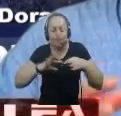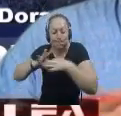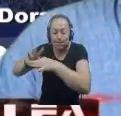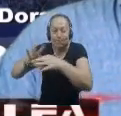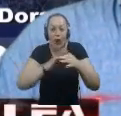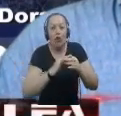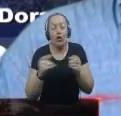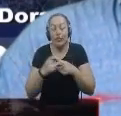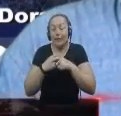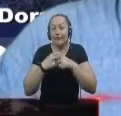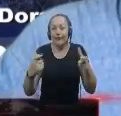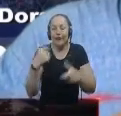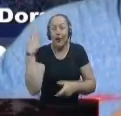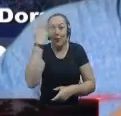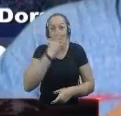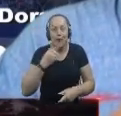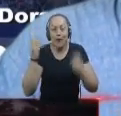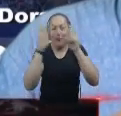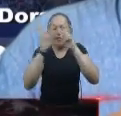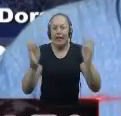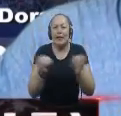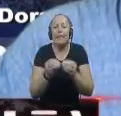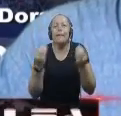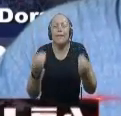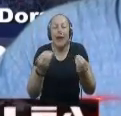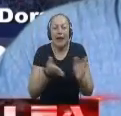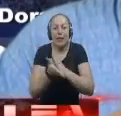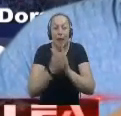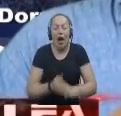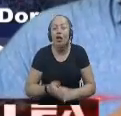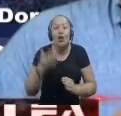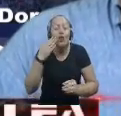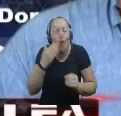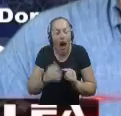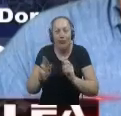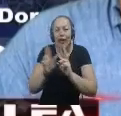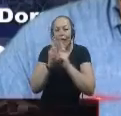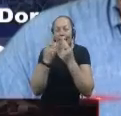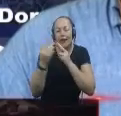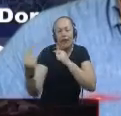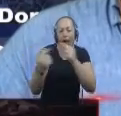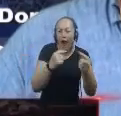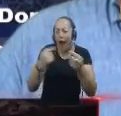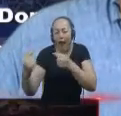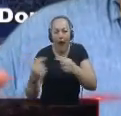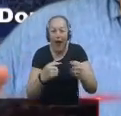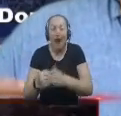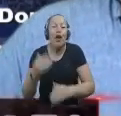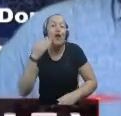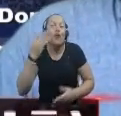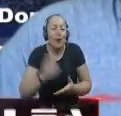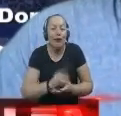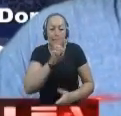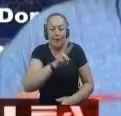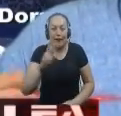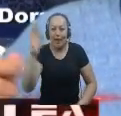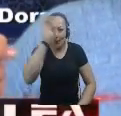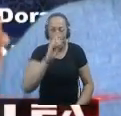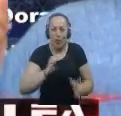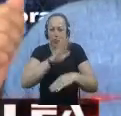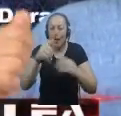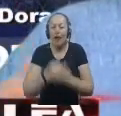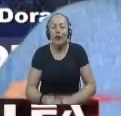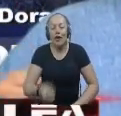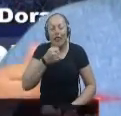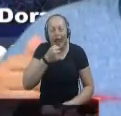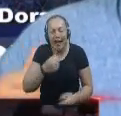magnífico Como esto Para hacer el gran debate Este 22 de octubre Lo que son medios De comunicación